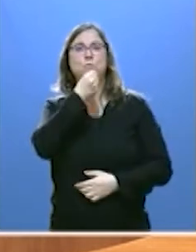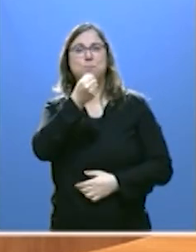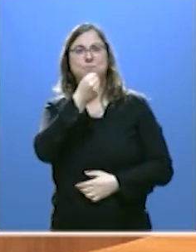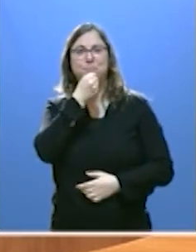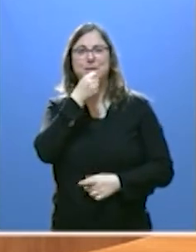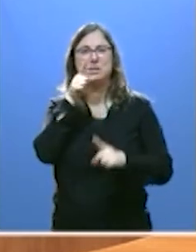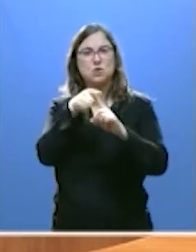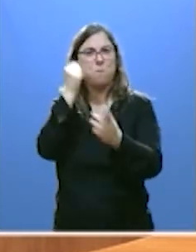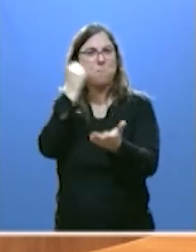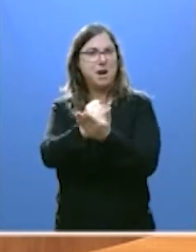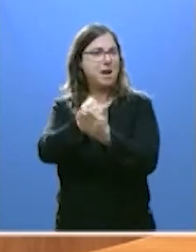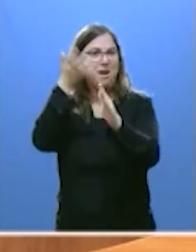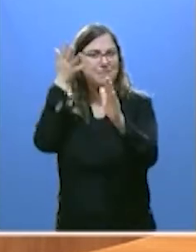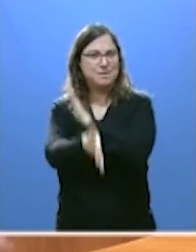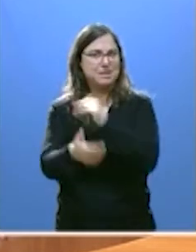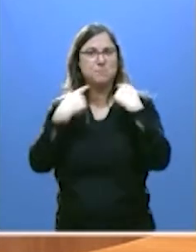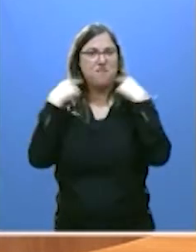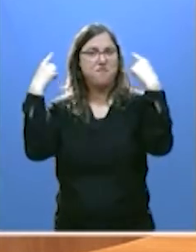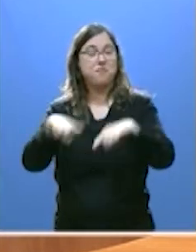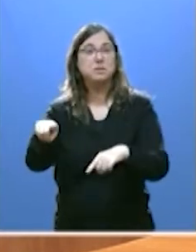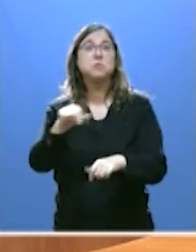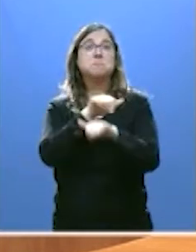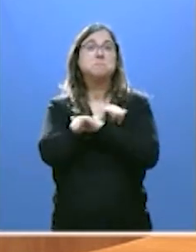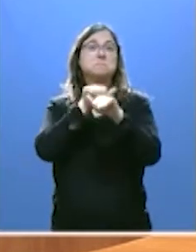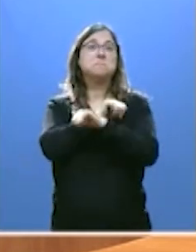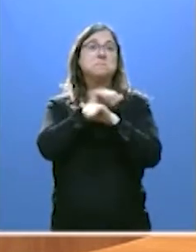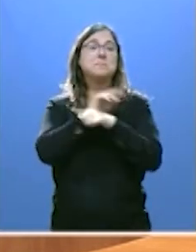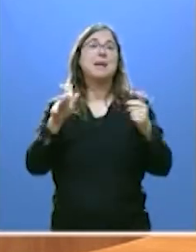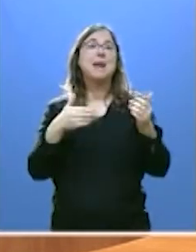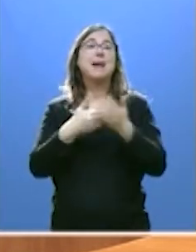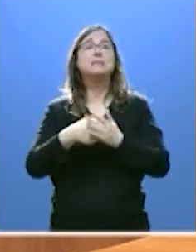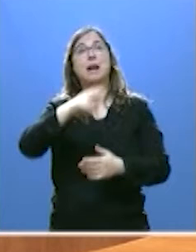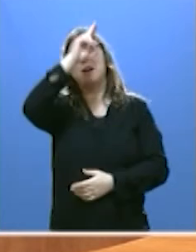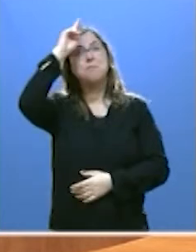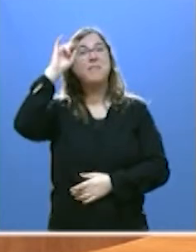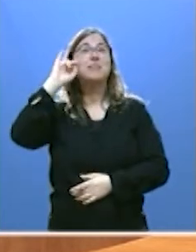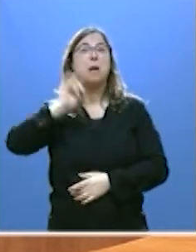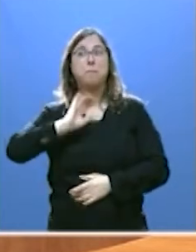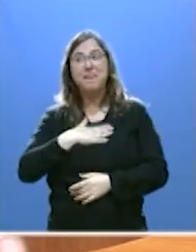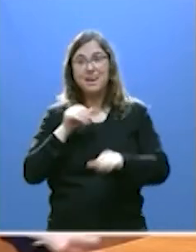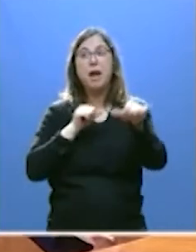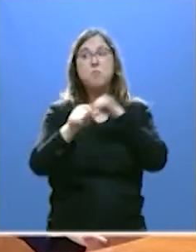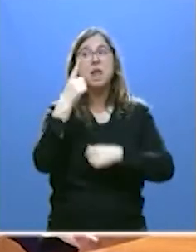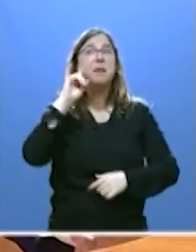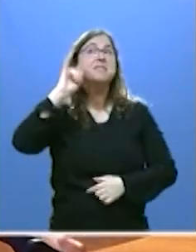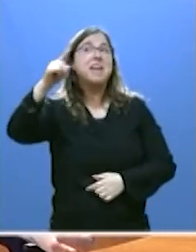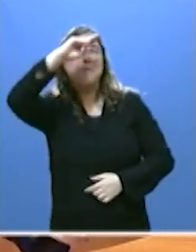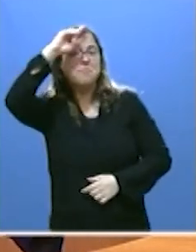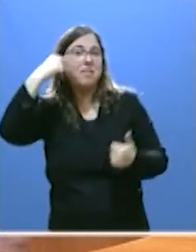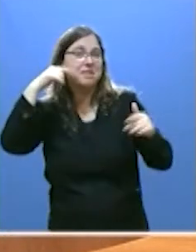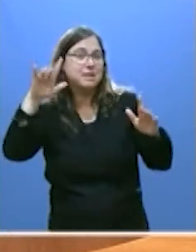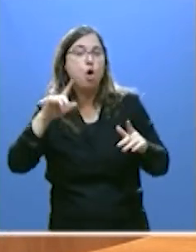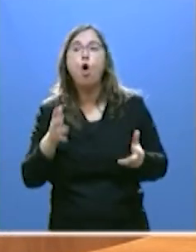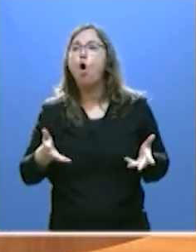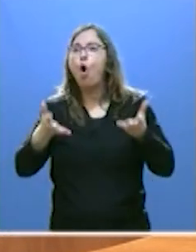costra perpetua. Esperará con ansiedad una llamada de Madrid a partir de mañana. No sé lo que le